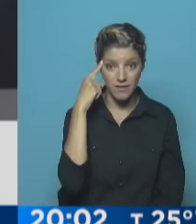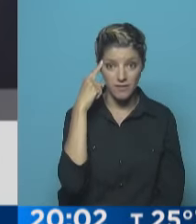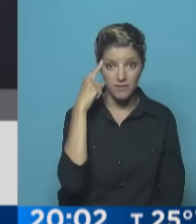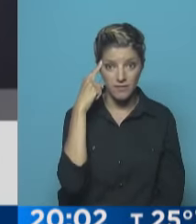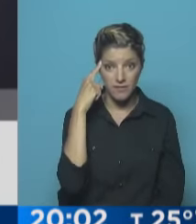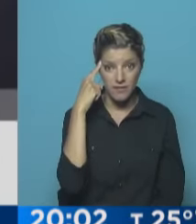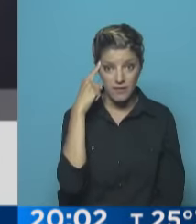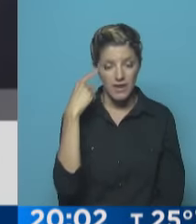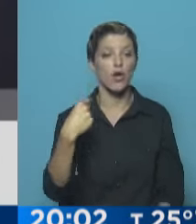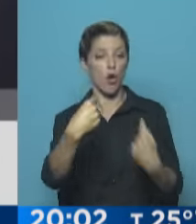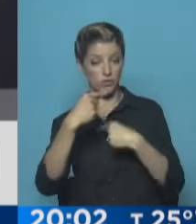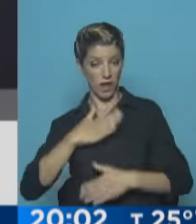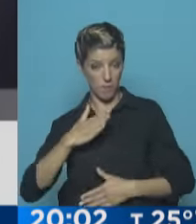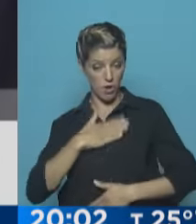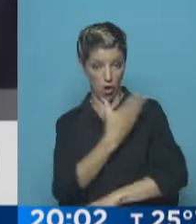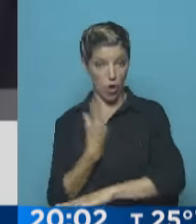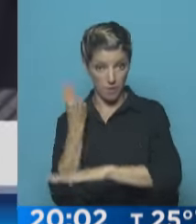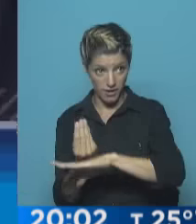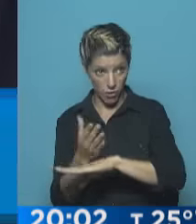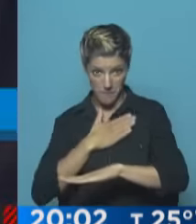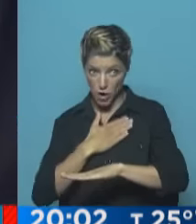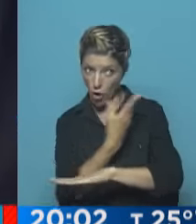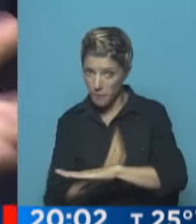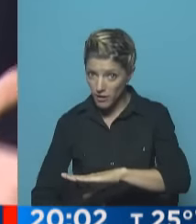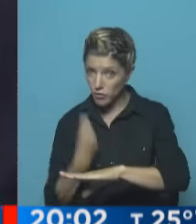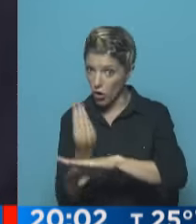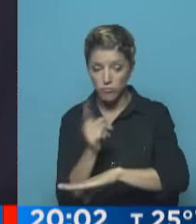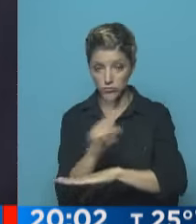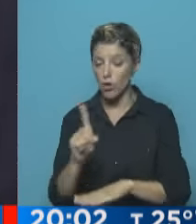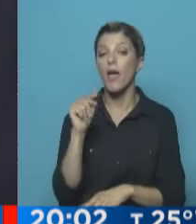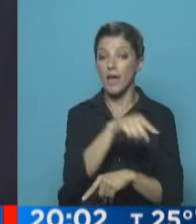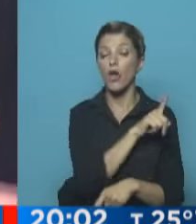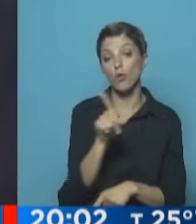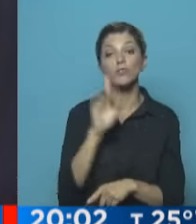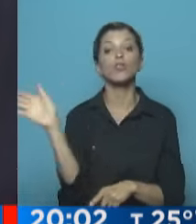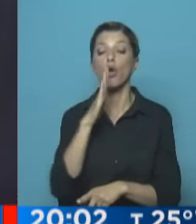perjuicio de nuestro gobierno, no es nuestro gobierno, lo que está haciendo en perjuicio es todos los argentinos.